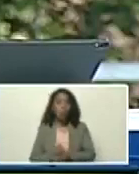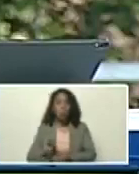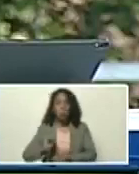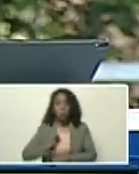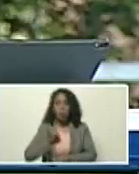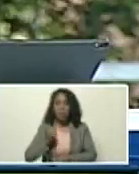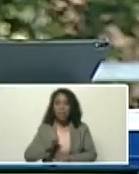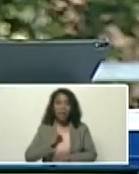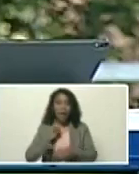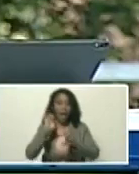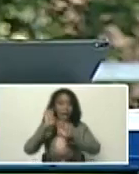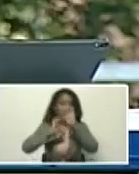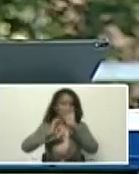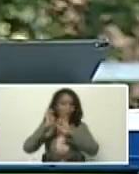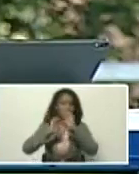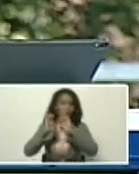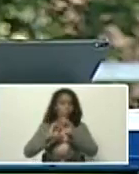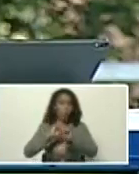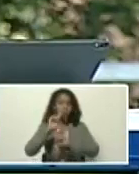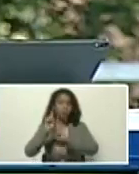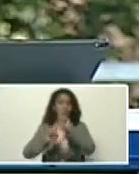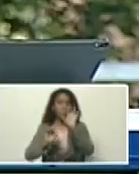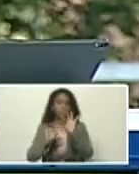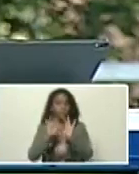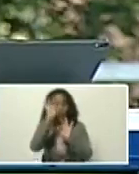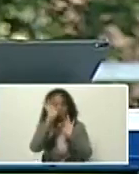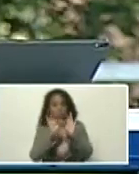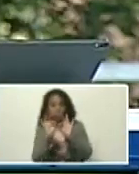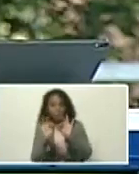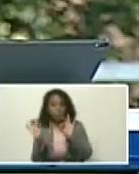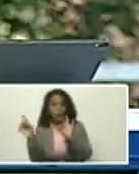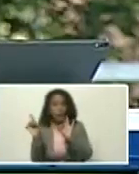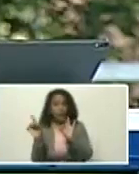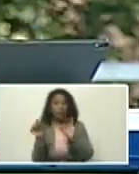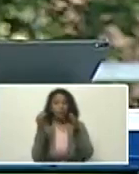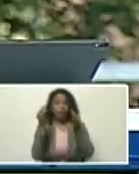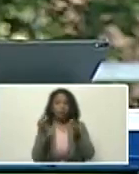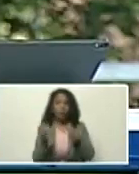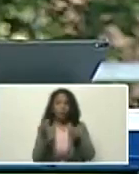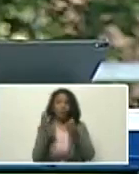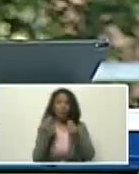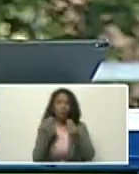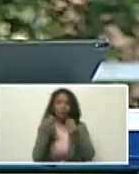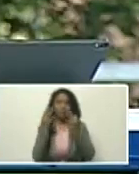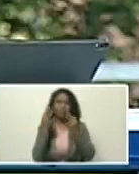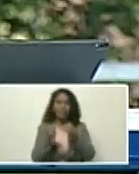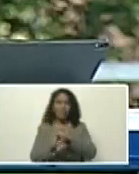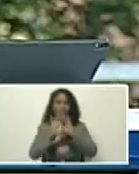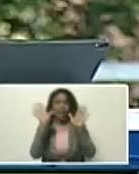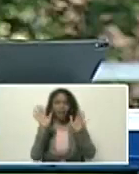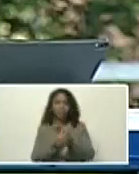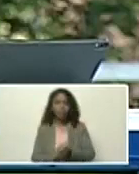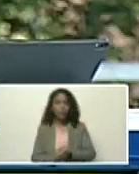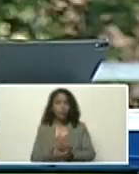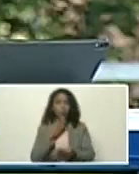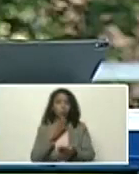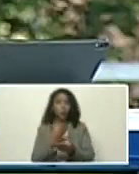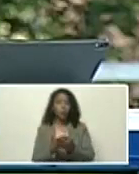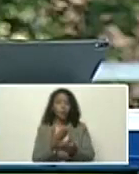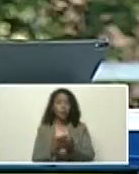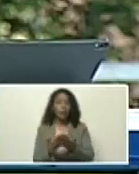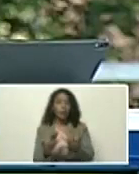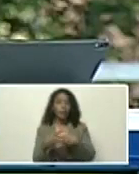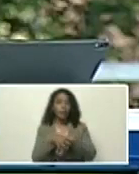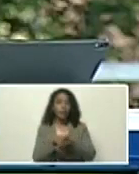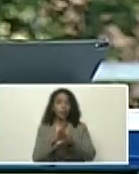cualquier, evaluación, encuesta, medición, que hacemos allí, es muy exacta, es muy, muy exacta, se solicita, la inclusión,